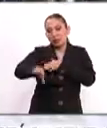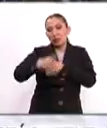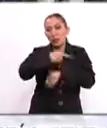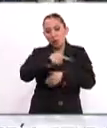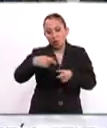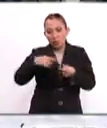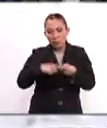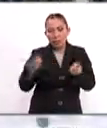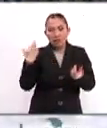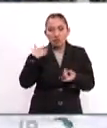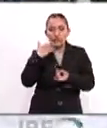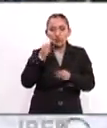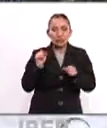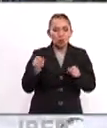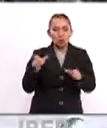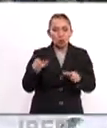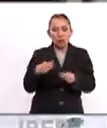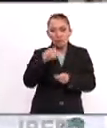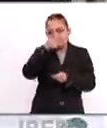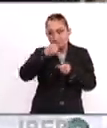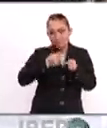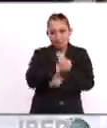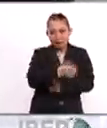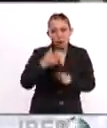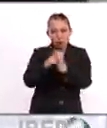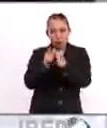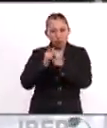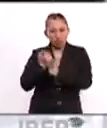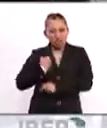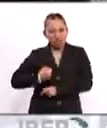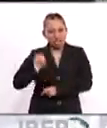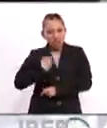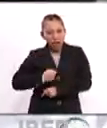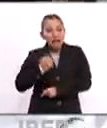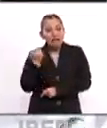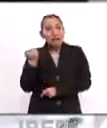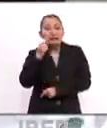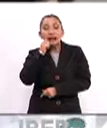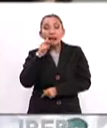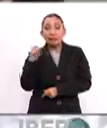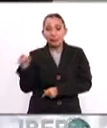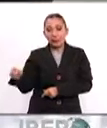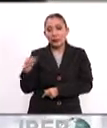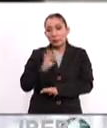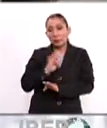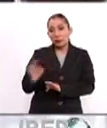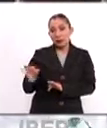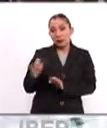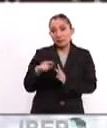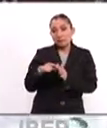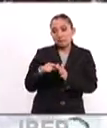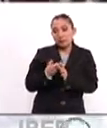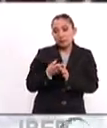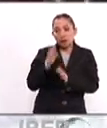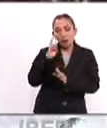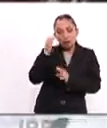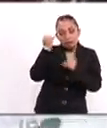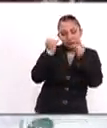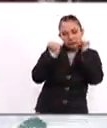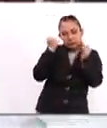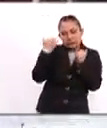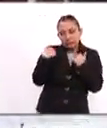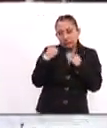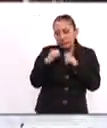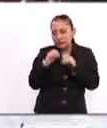es la pobreza, la inseguridad, la violencia de las pandillas, y que de alguna manera se podría empezar a tener un